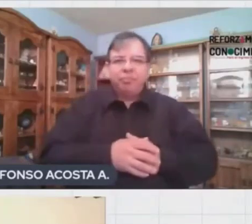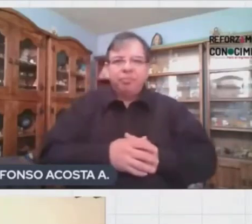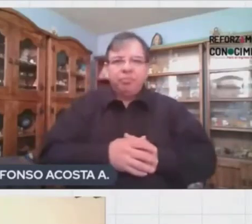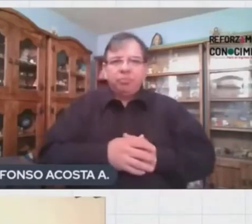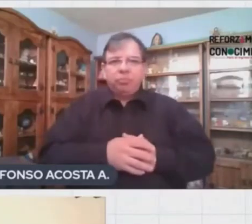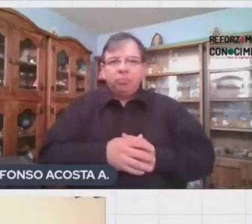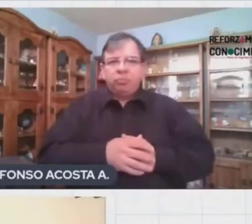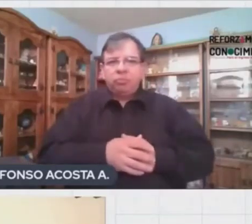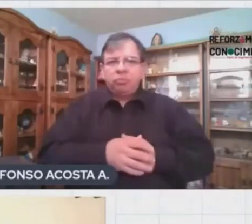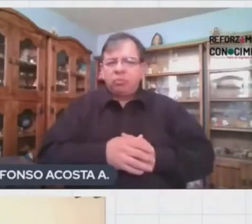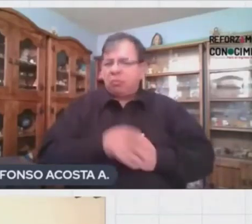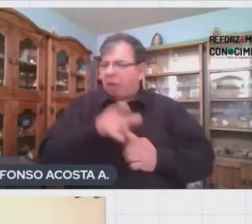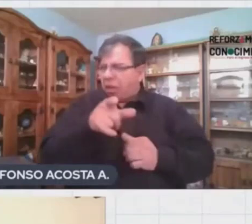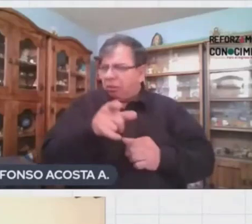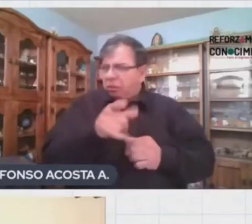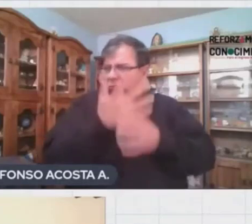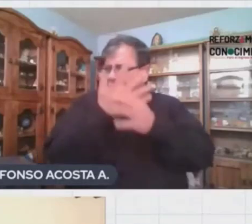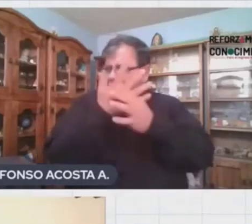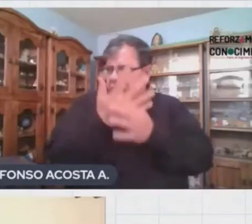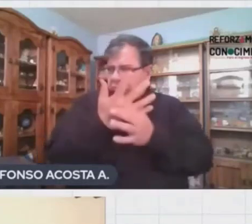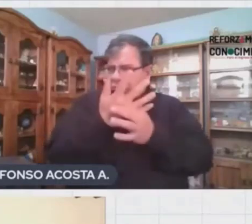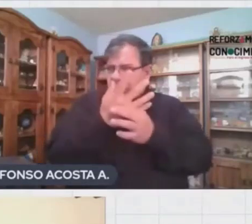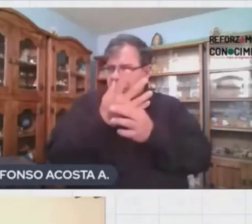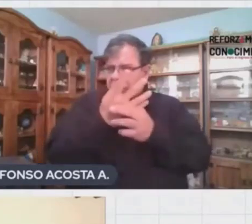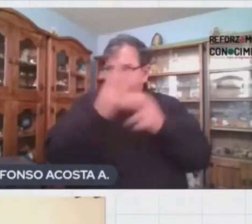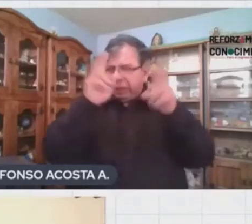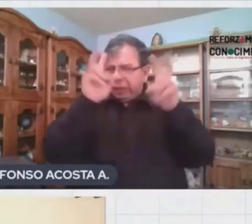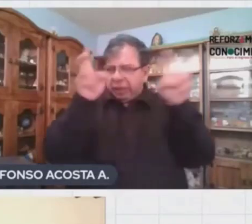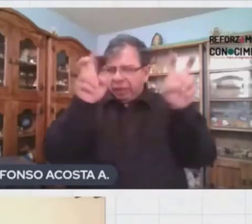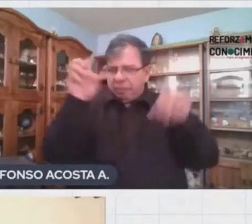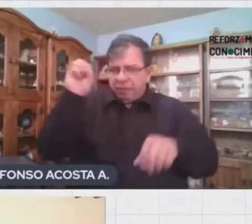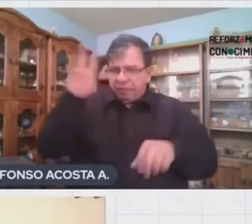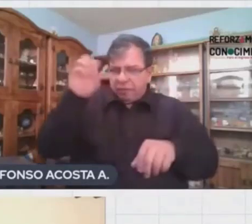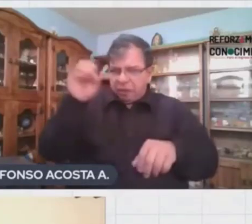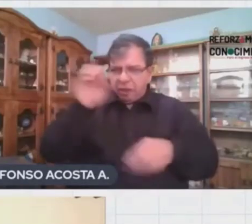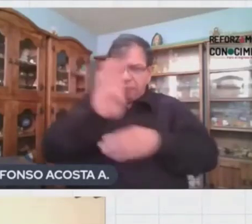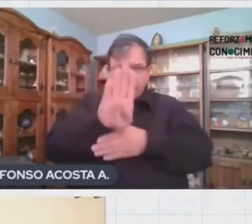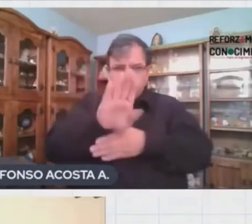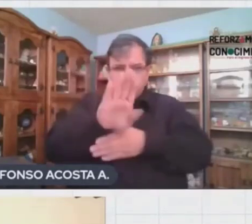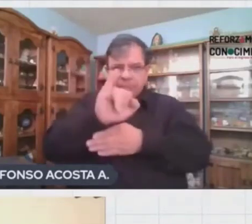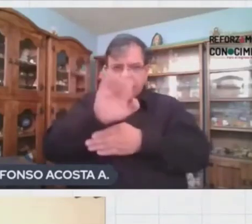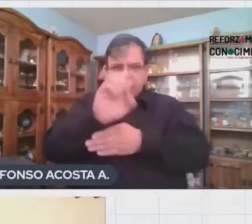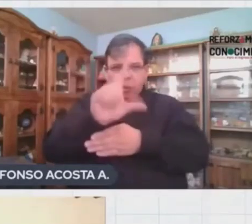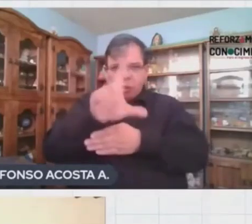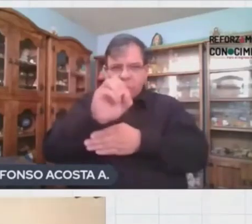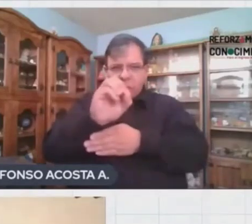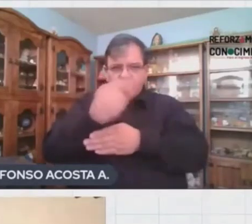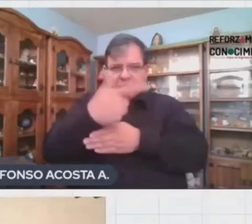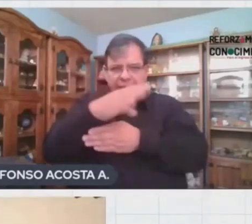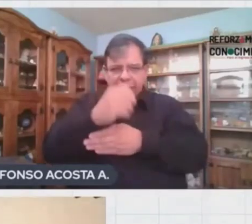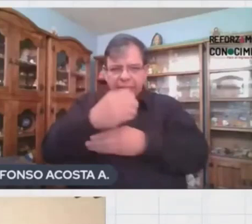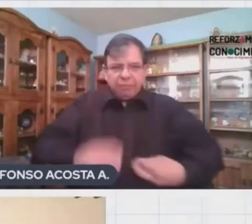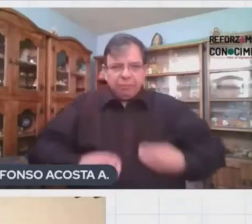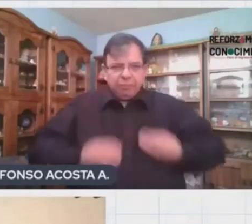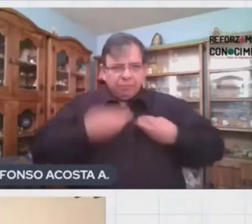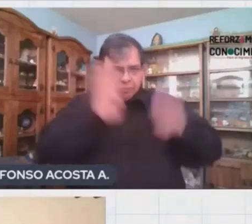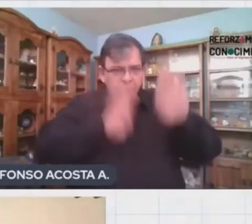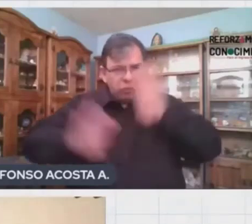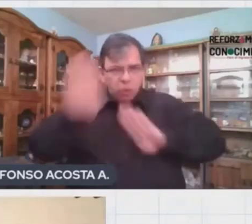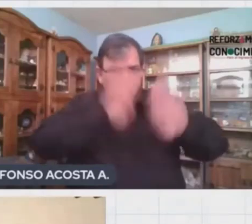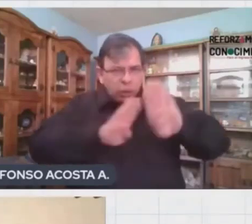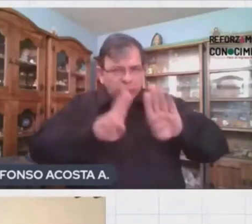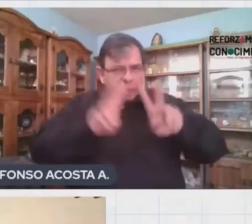Según lo que dices, la materia de este Facebook Live será biología y los temas que trataremos hoy serán bastante interesantes.